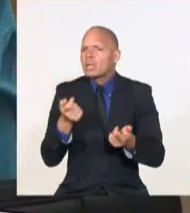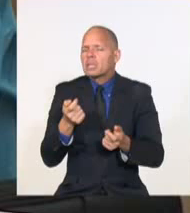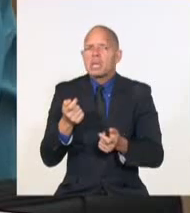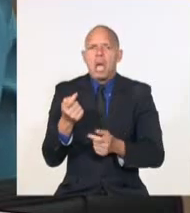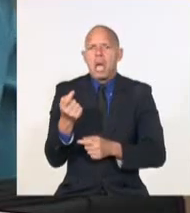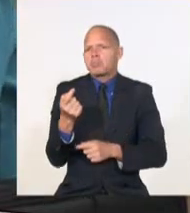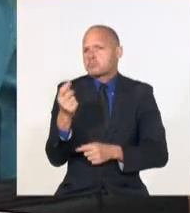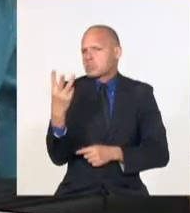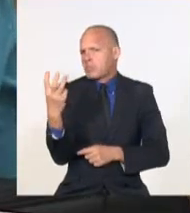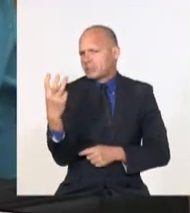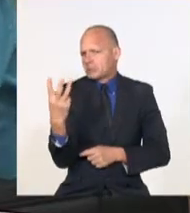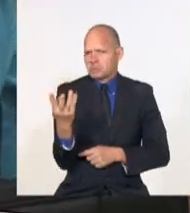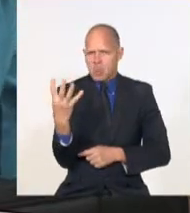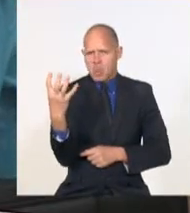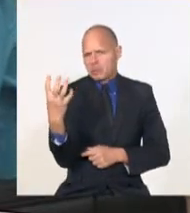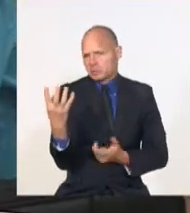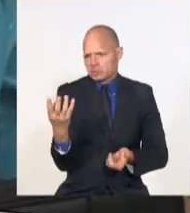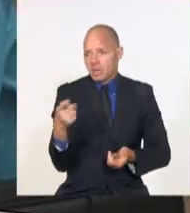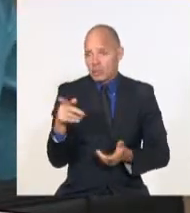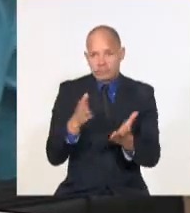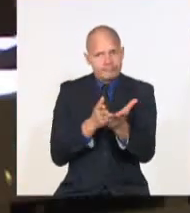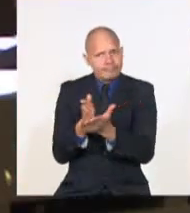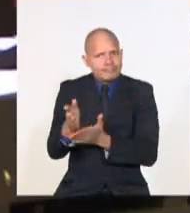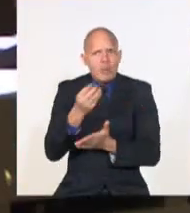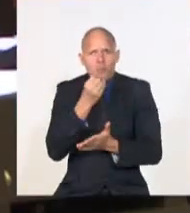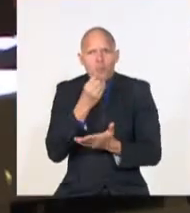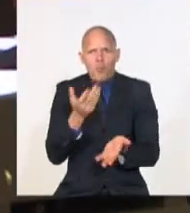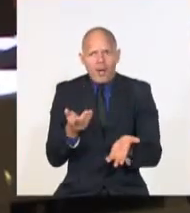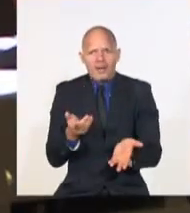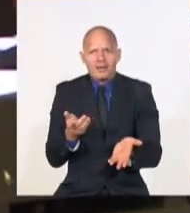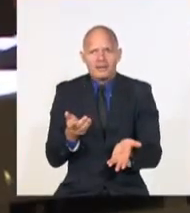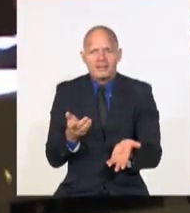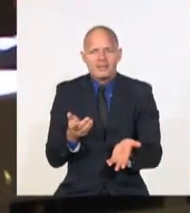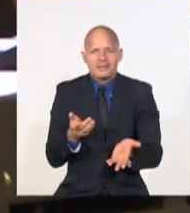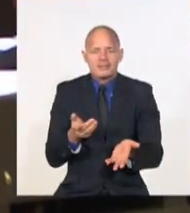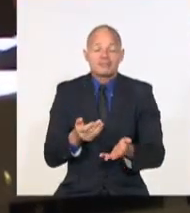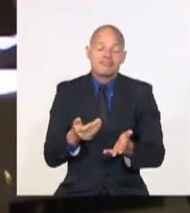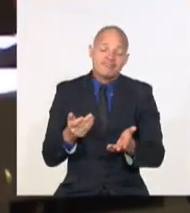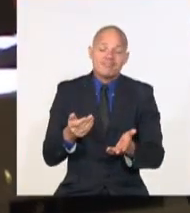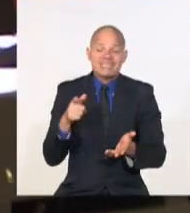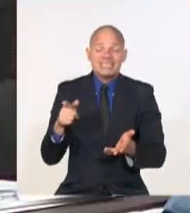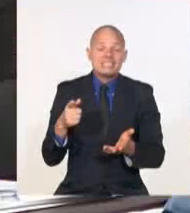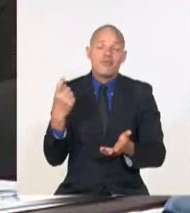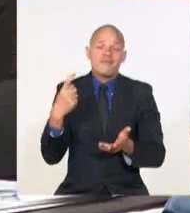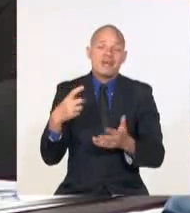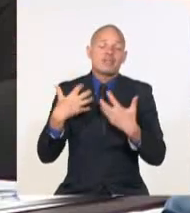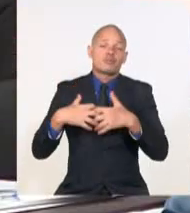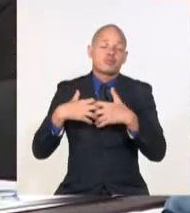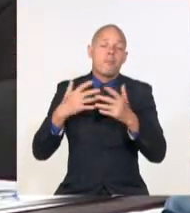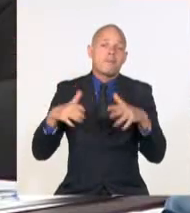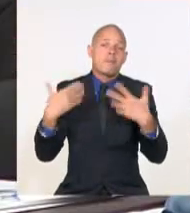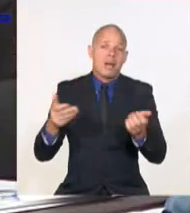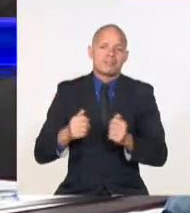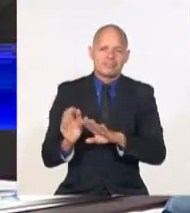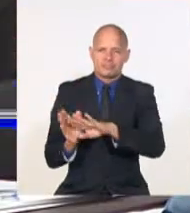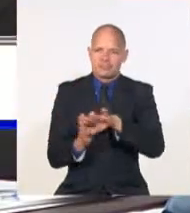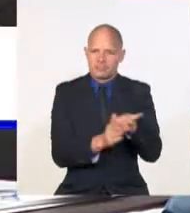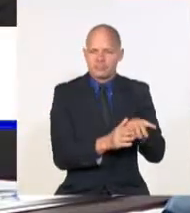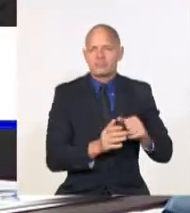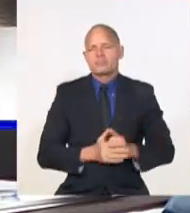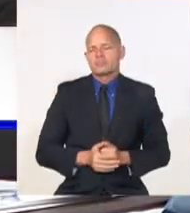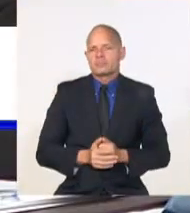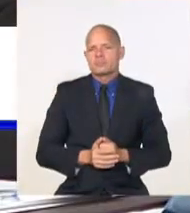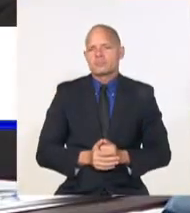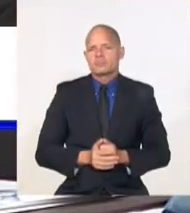Eso hay que mantenerlo, no puede ser en feria ni por un acto hay que mantenerlo. Pero para eso tiene que haber producción. Hemos estado tocando el tema de fortalecer